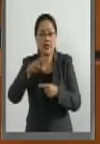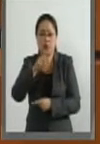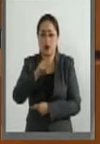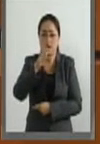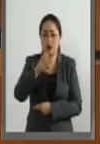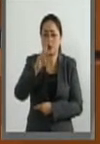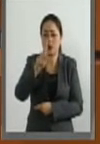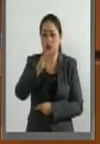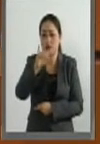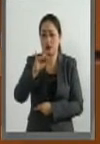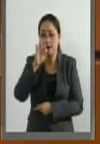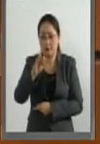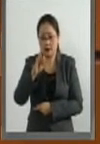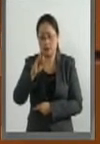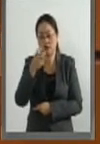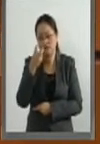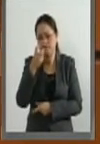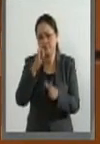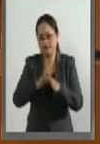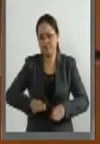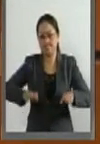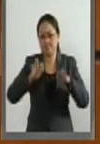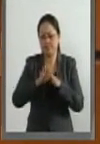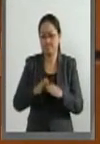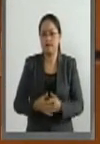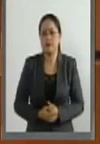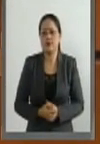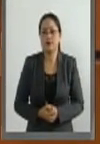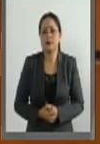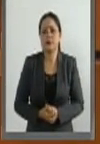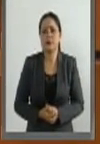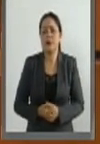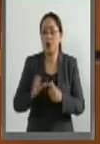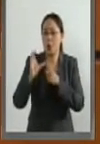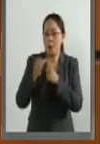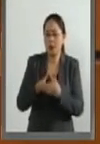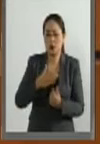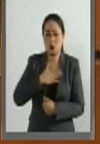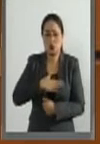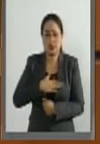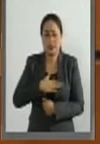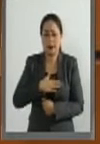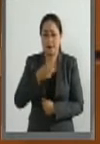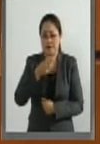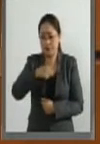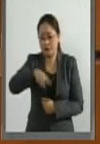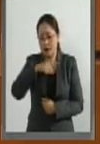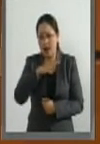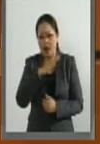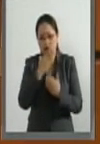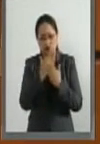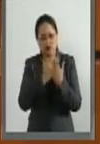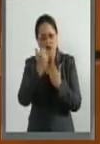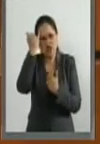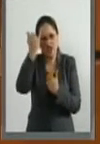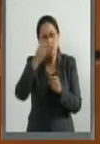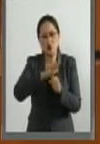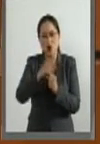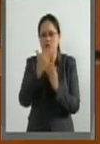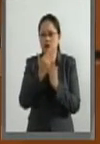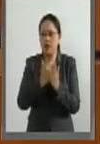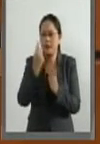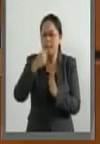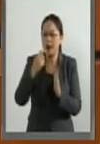Electoral del Poder Judicial de la Federación. En la Comisión de Justicia se han tomado criterios para que las